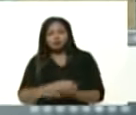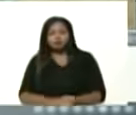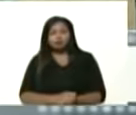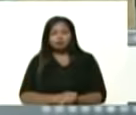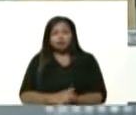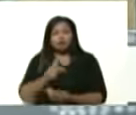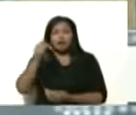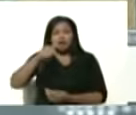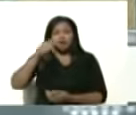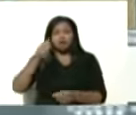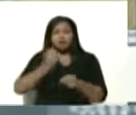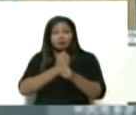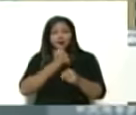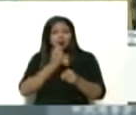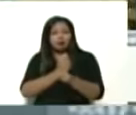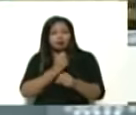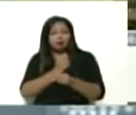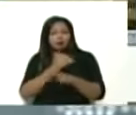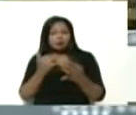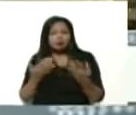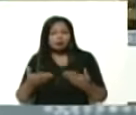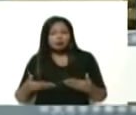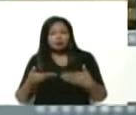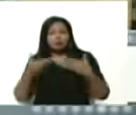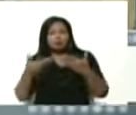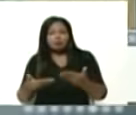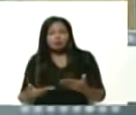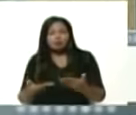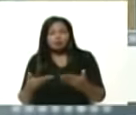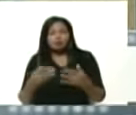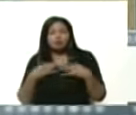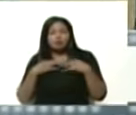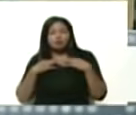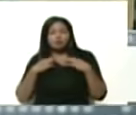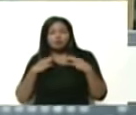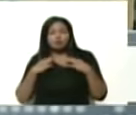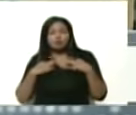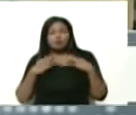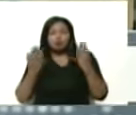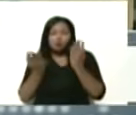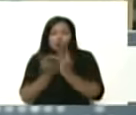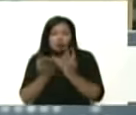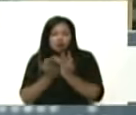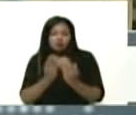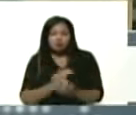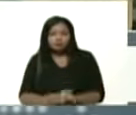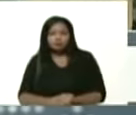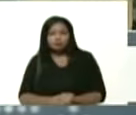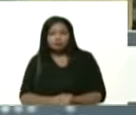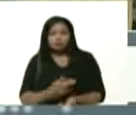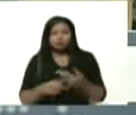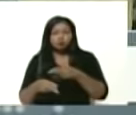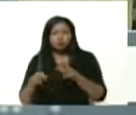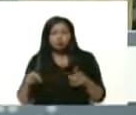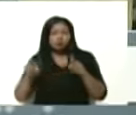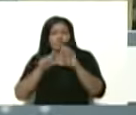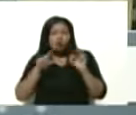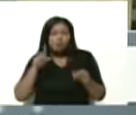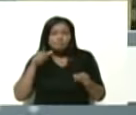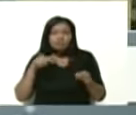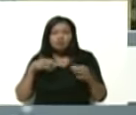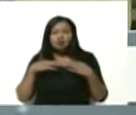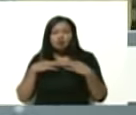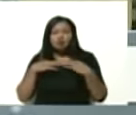trabajando. Está ofreciendo los uniformes escolares y construyendo los uniformes escolares